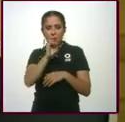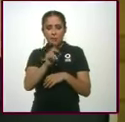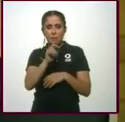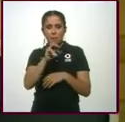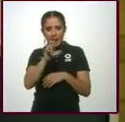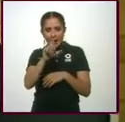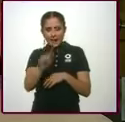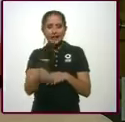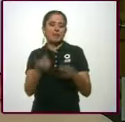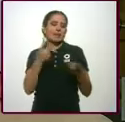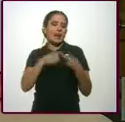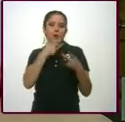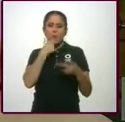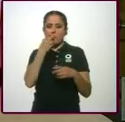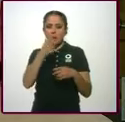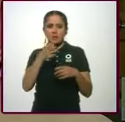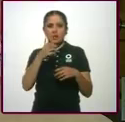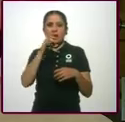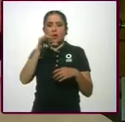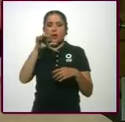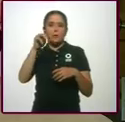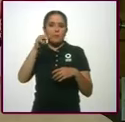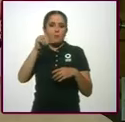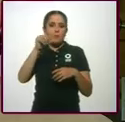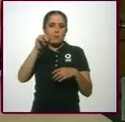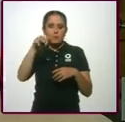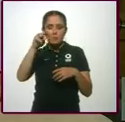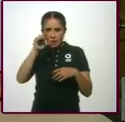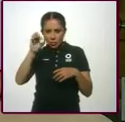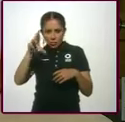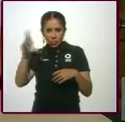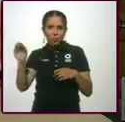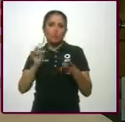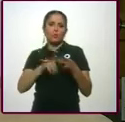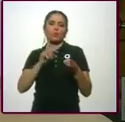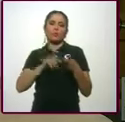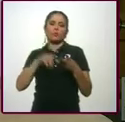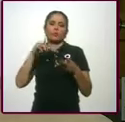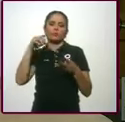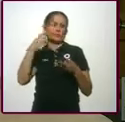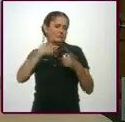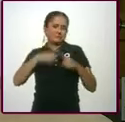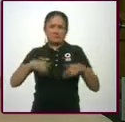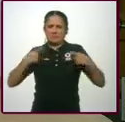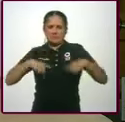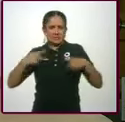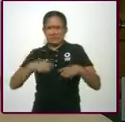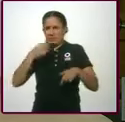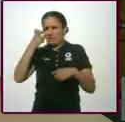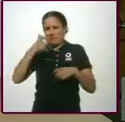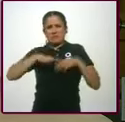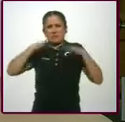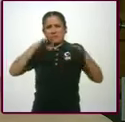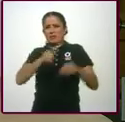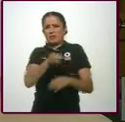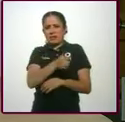Méndez do Curro, Ruiz Macíe también estuvo ahí. O sea, gente valiosa. Entonces nosotros tenemos que hacerle reconocimiento